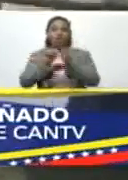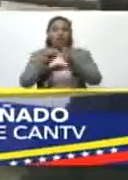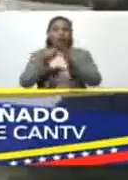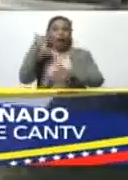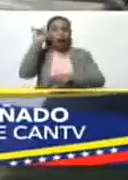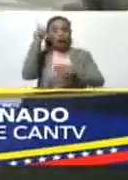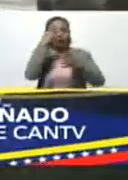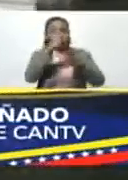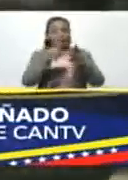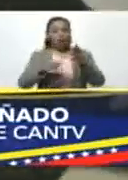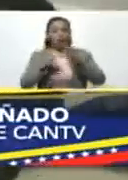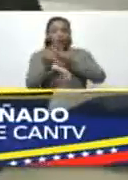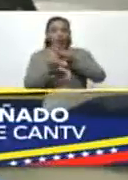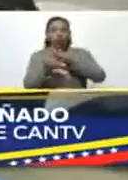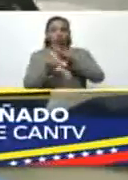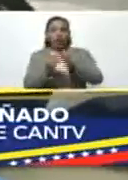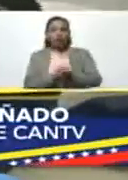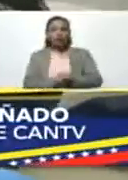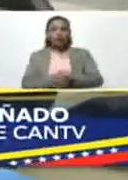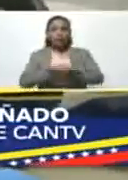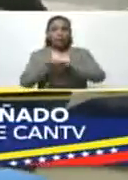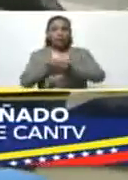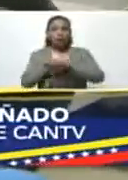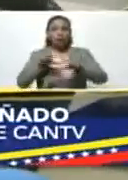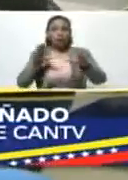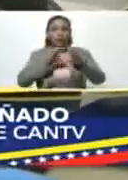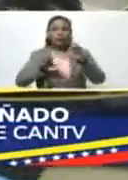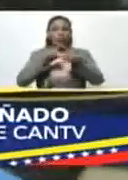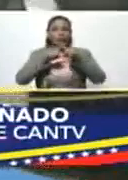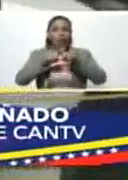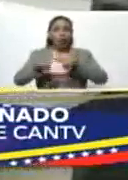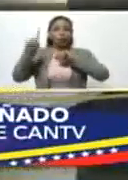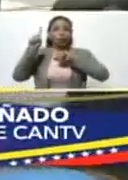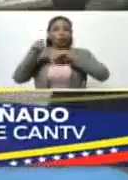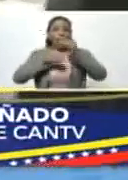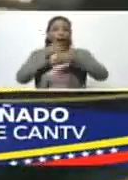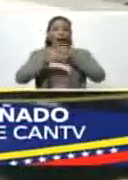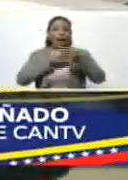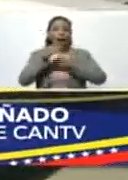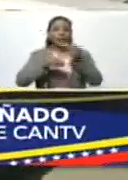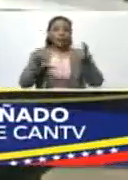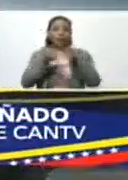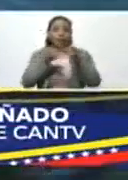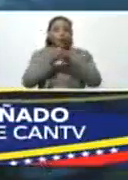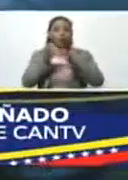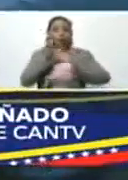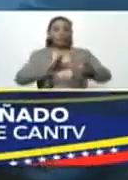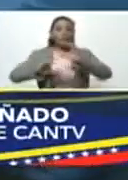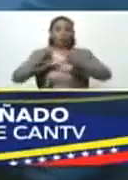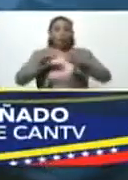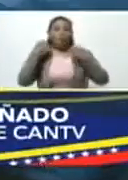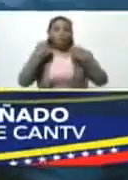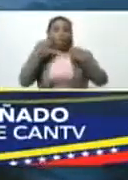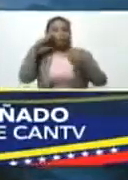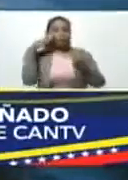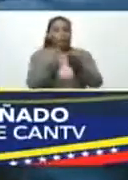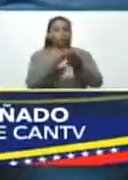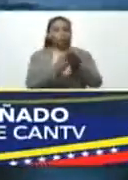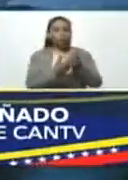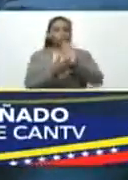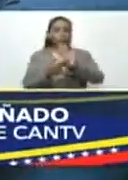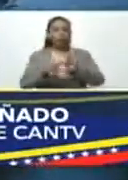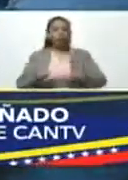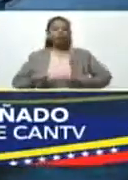una serie de instituciones del Ministerio de Ciencia y de otros que forman el Polo Científico, para mostrarle el